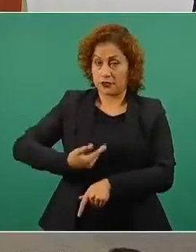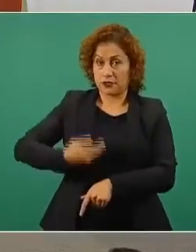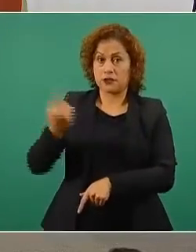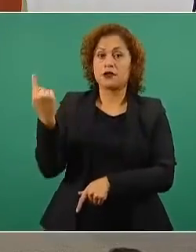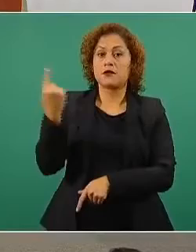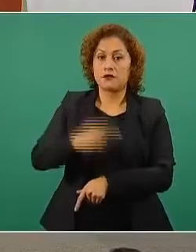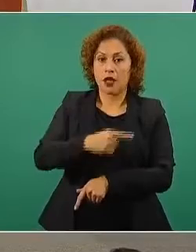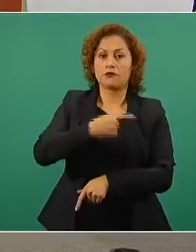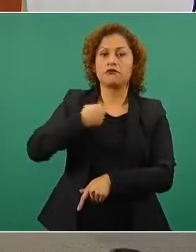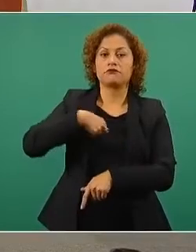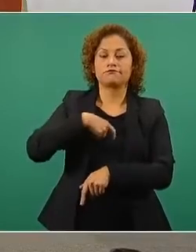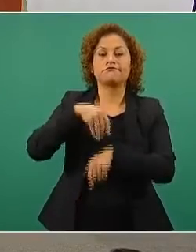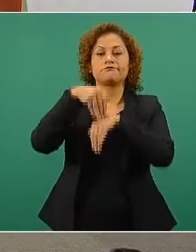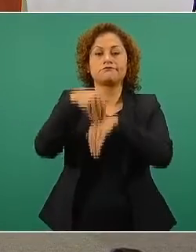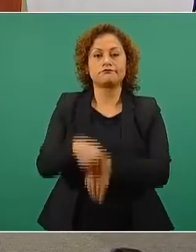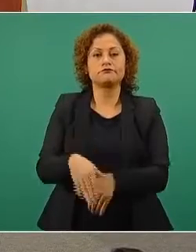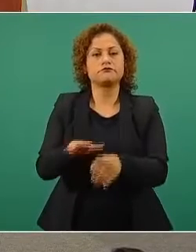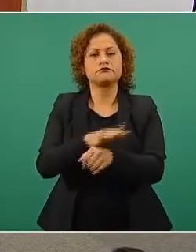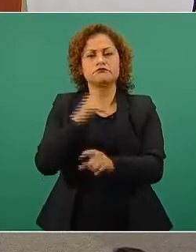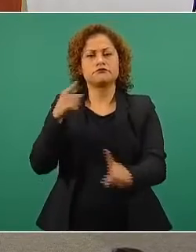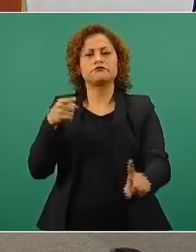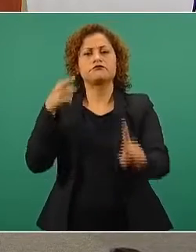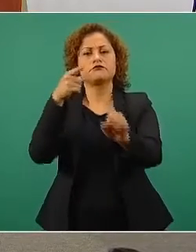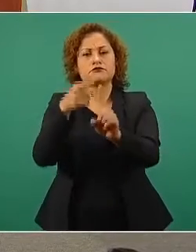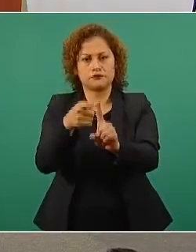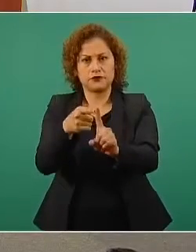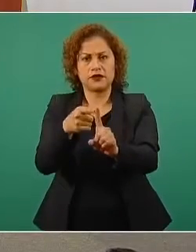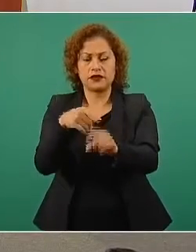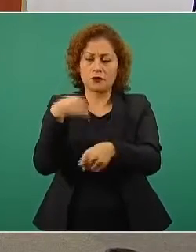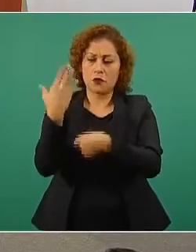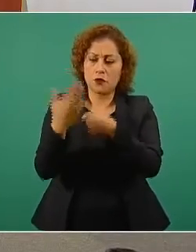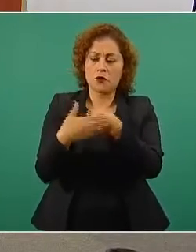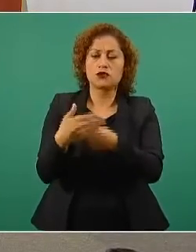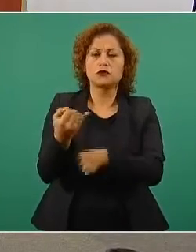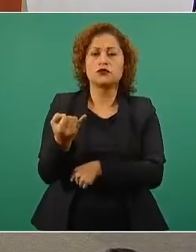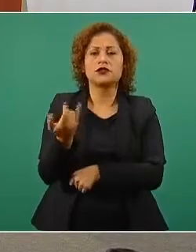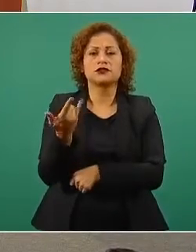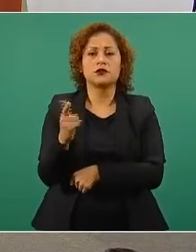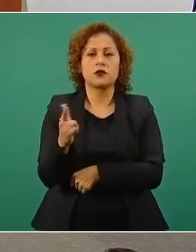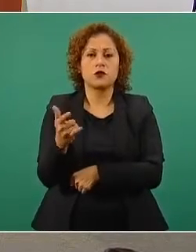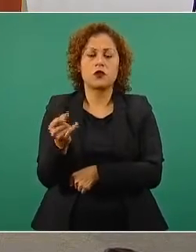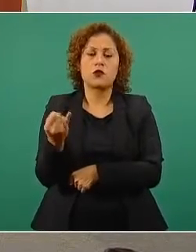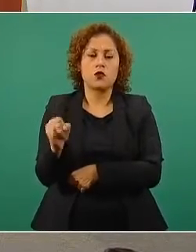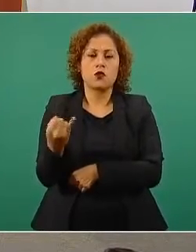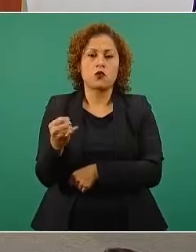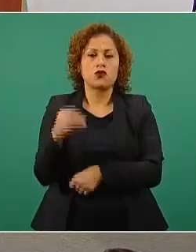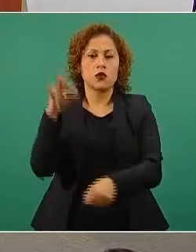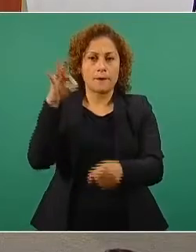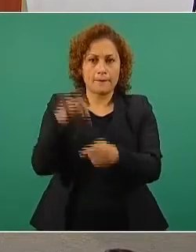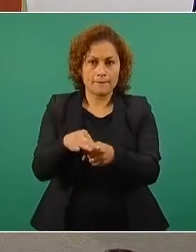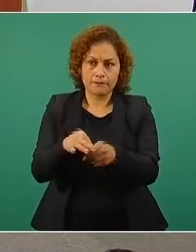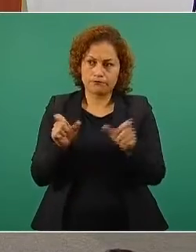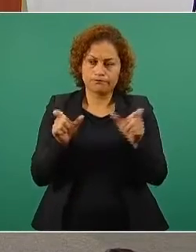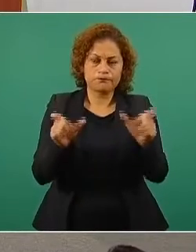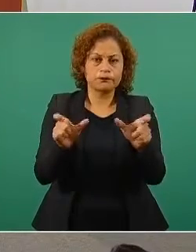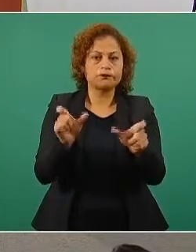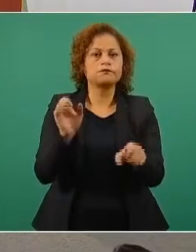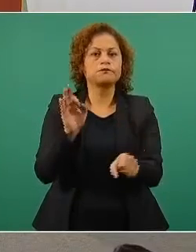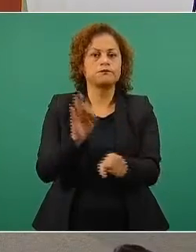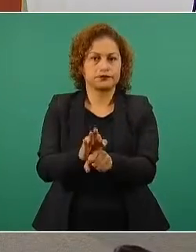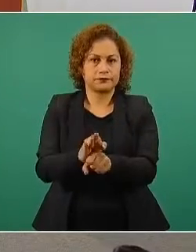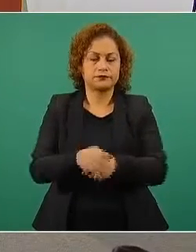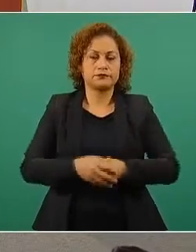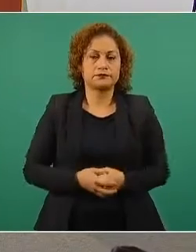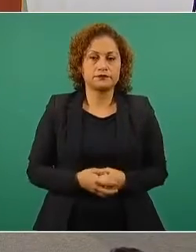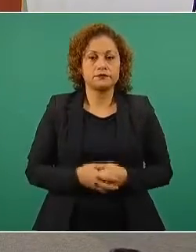proteger a la democracia en los comicios del próximo 6 de junio. Decirles que continuamos